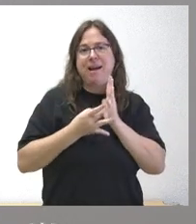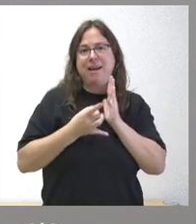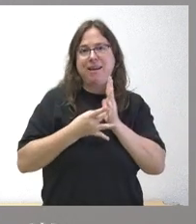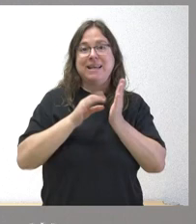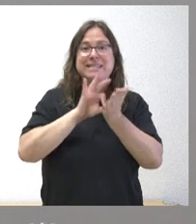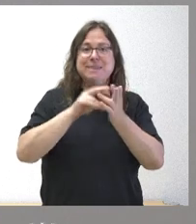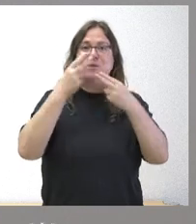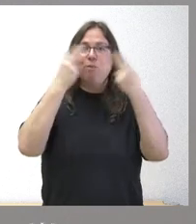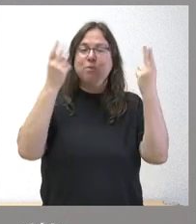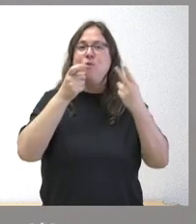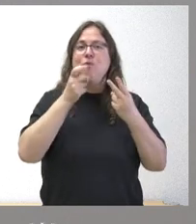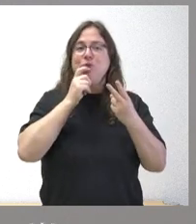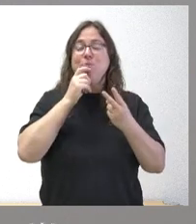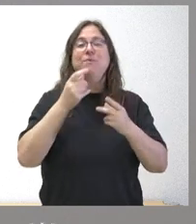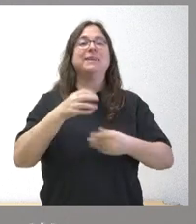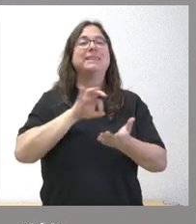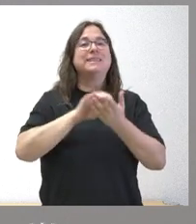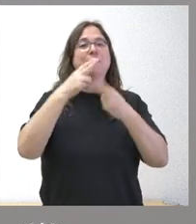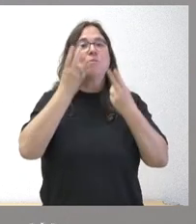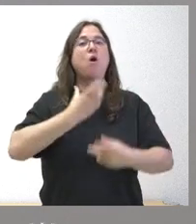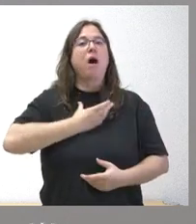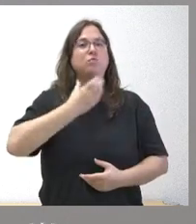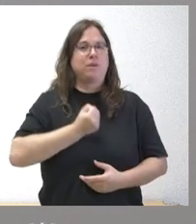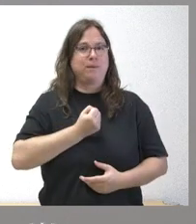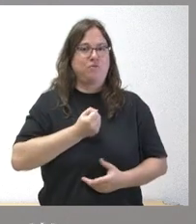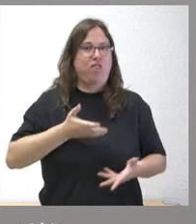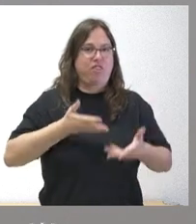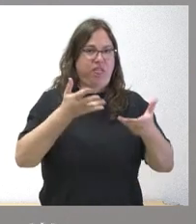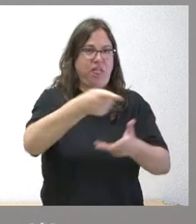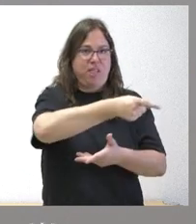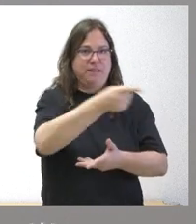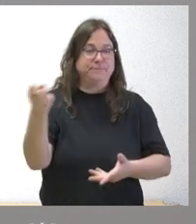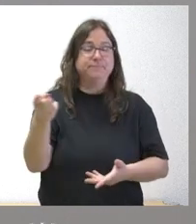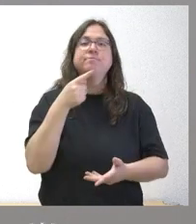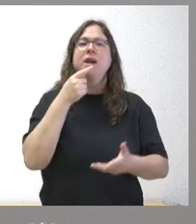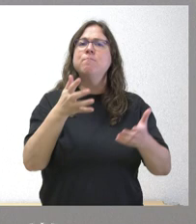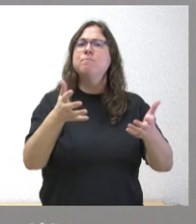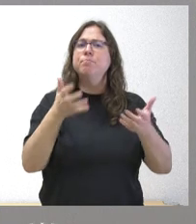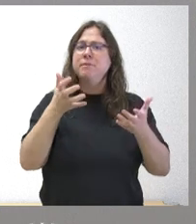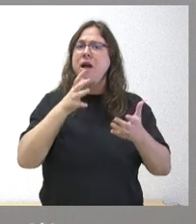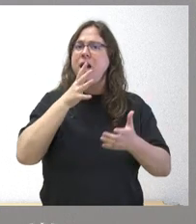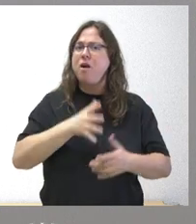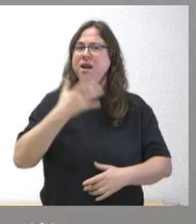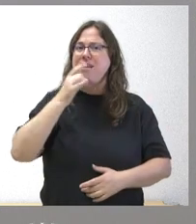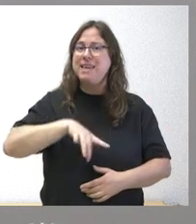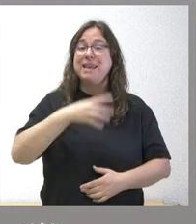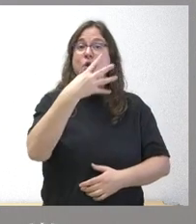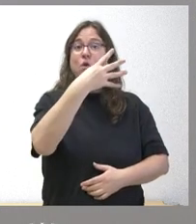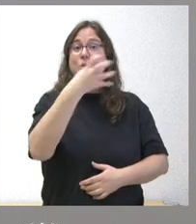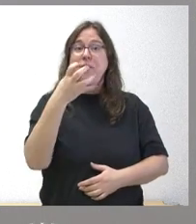servicios públicos de ámbito municipal que se prestan a todos los ciudadanos. De esto se están beneficiando hoy en día 400